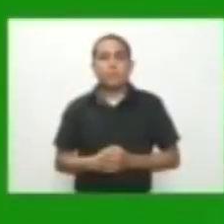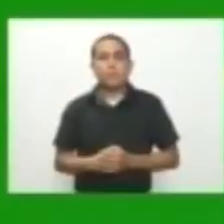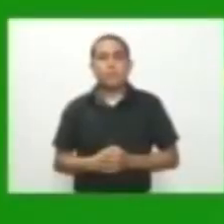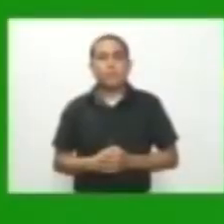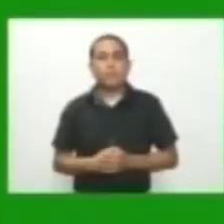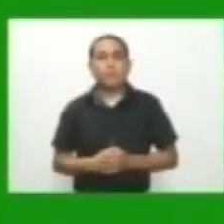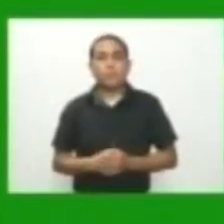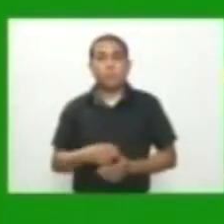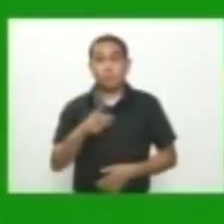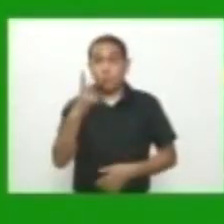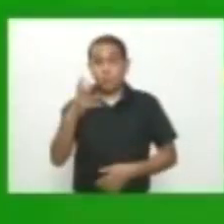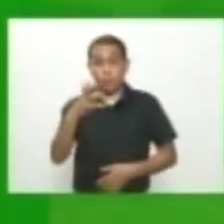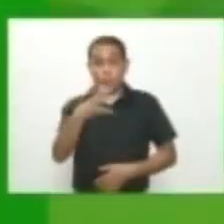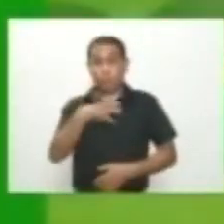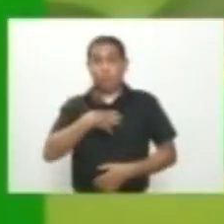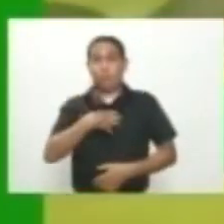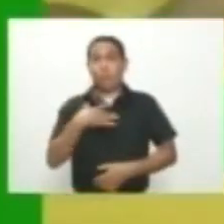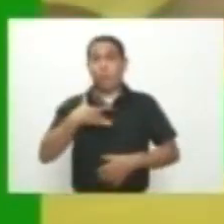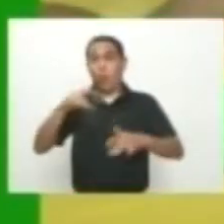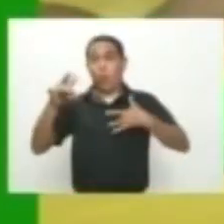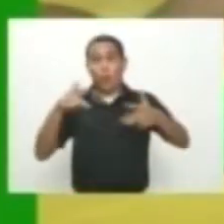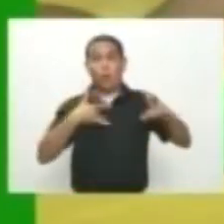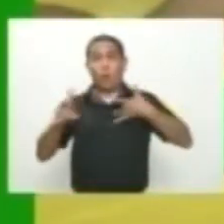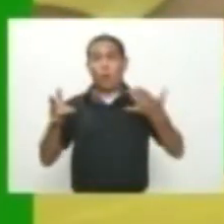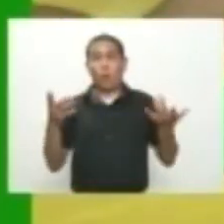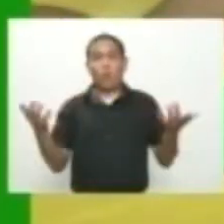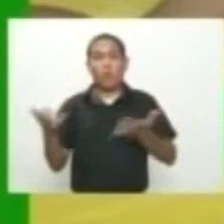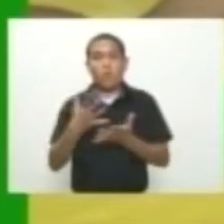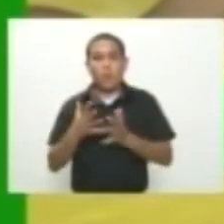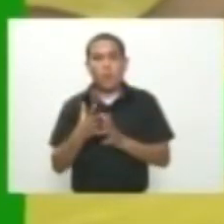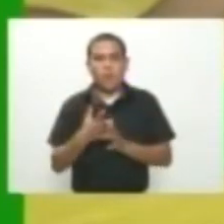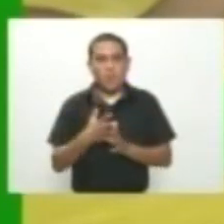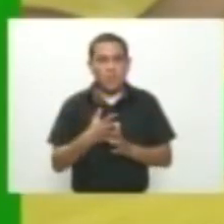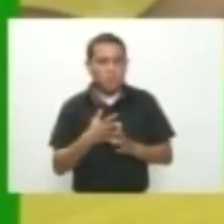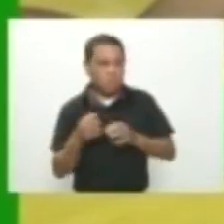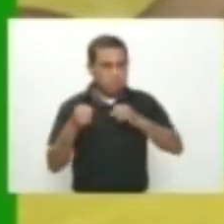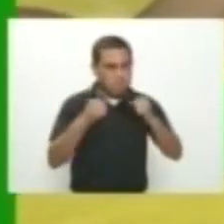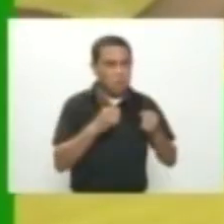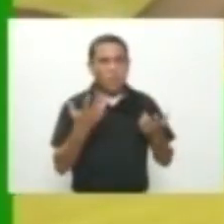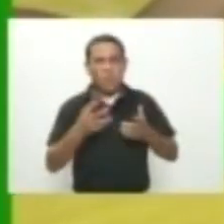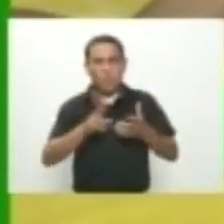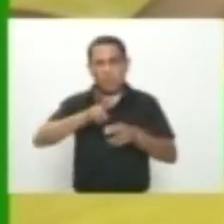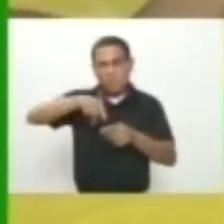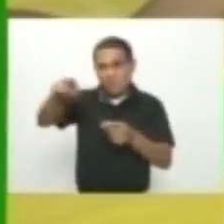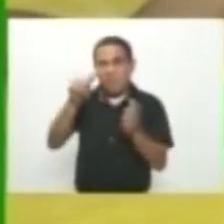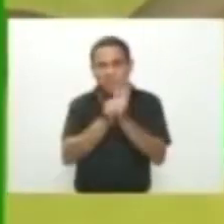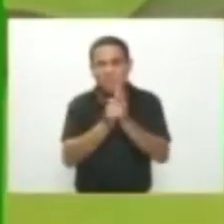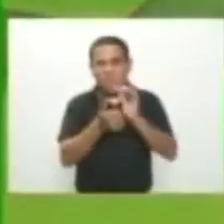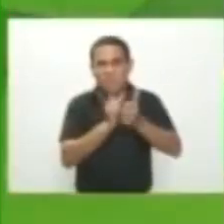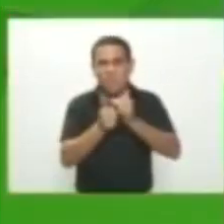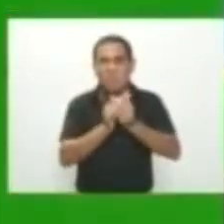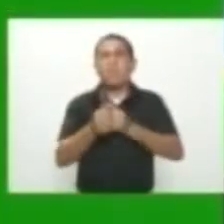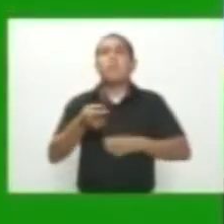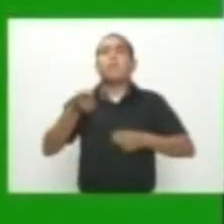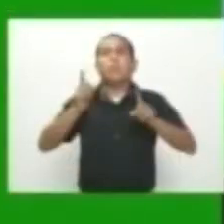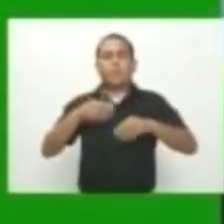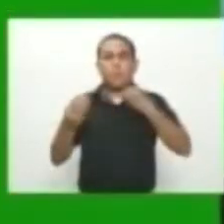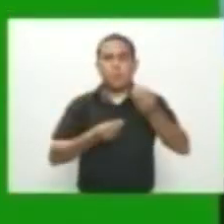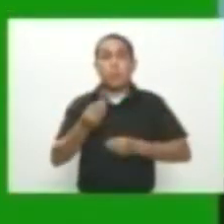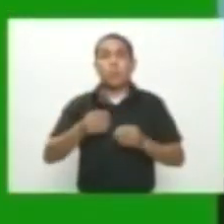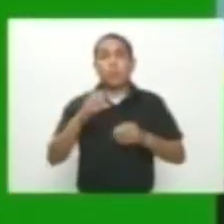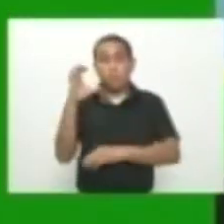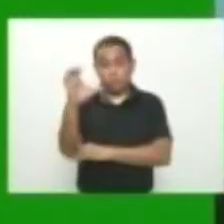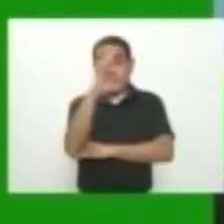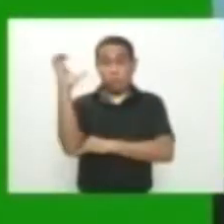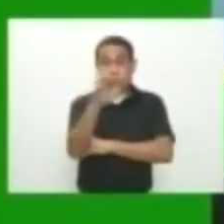Con dos medallas De oro En atletismo Y lucha Greco-romana Cerro Atlántico Su participación Deportiva El fin de semana Que dejó Para los